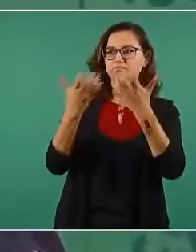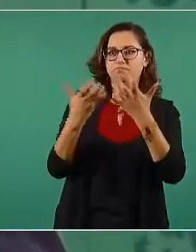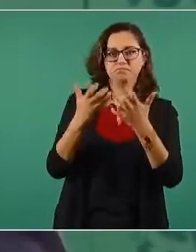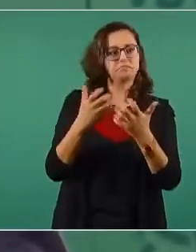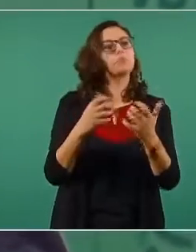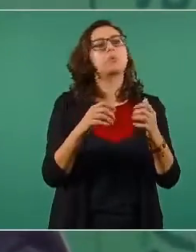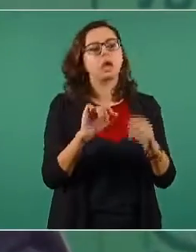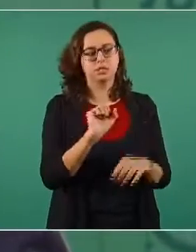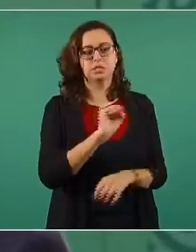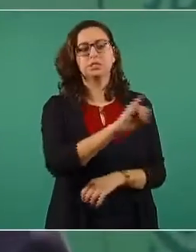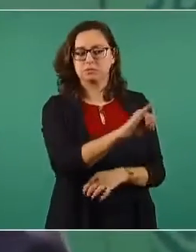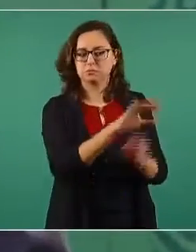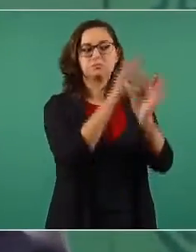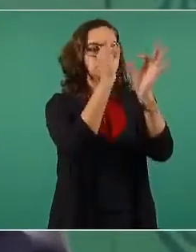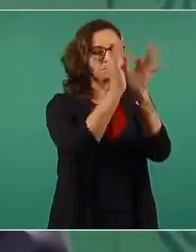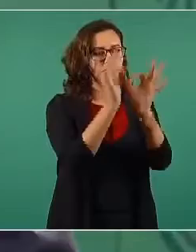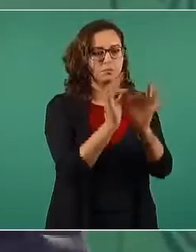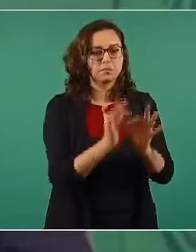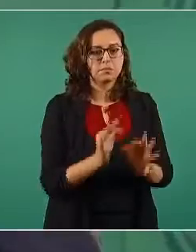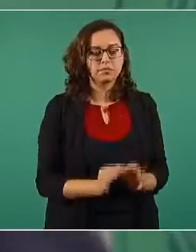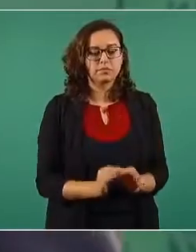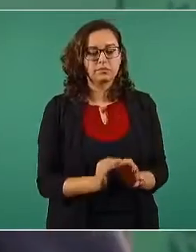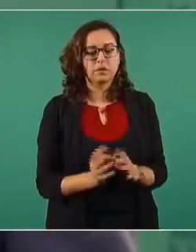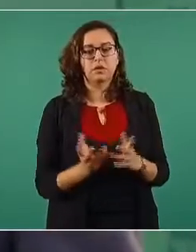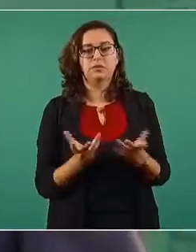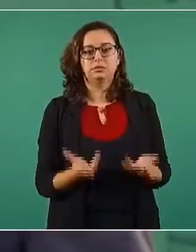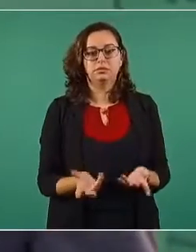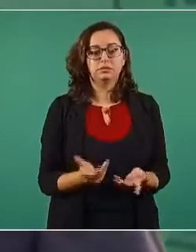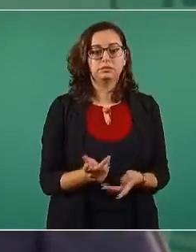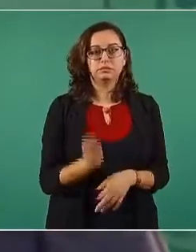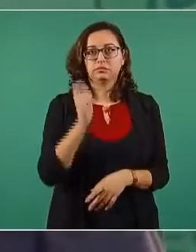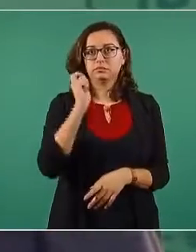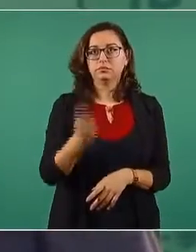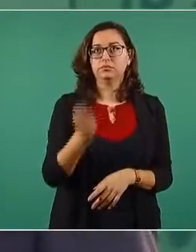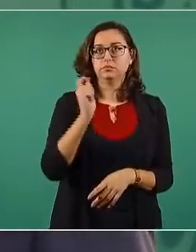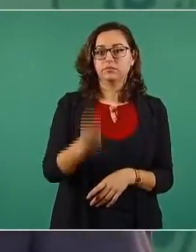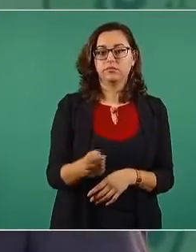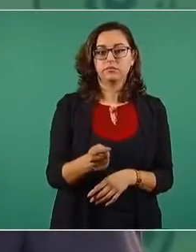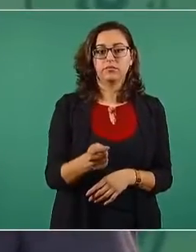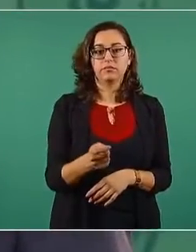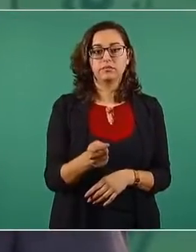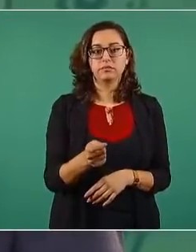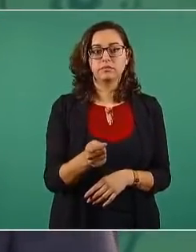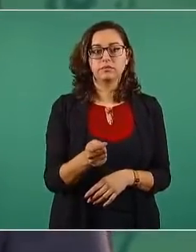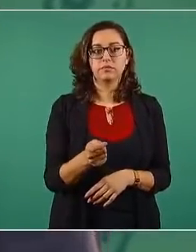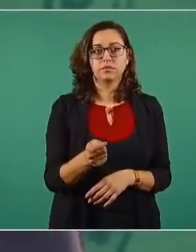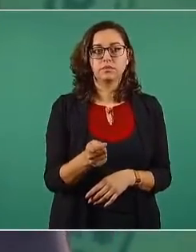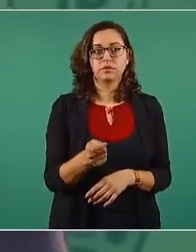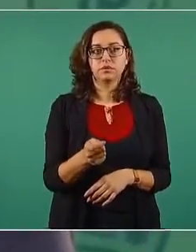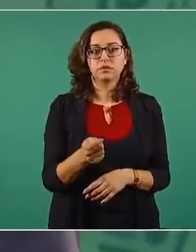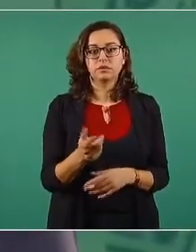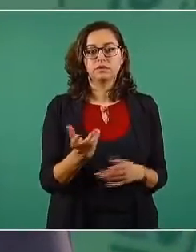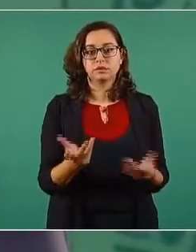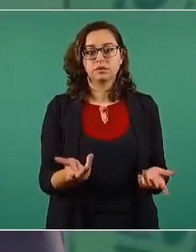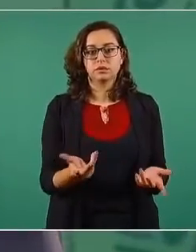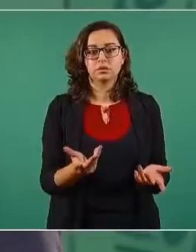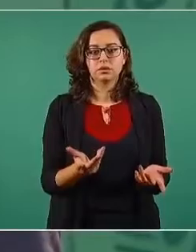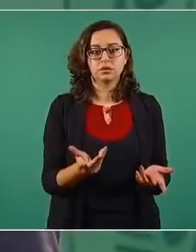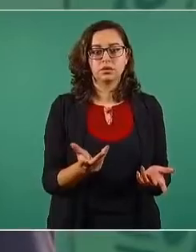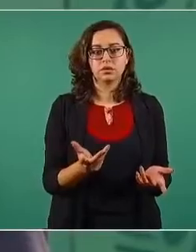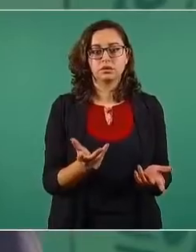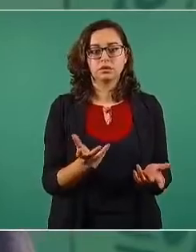Es decir, no se van a conservar